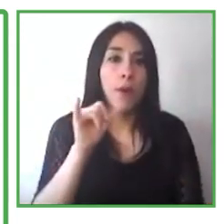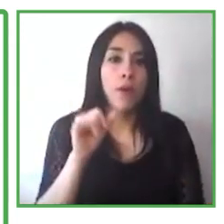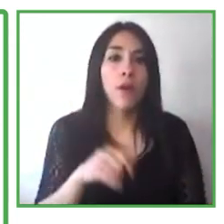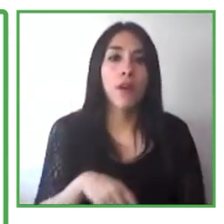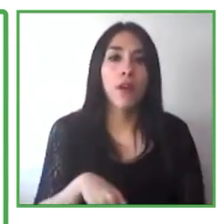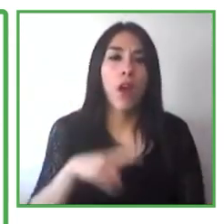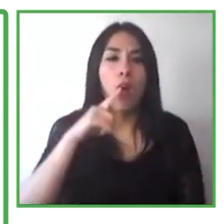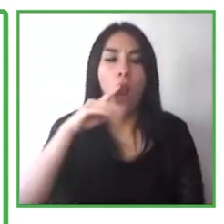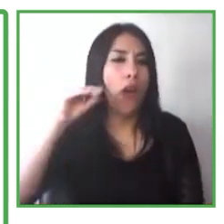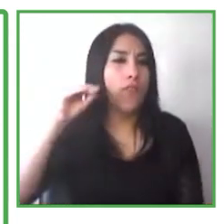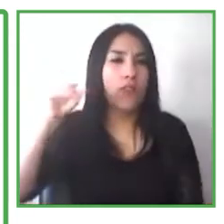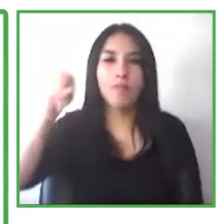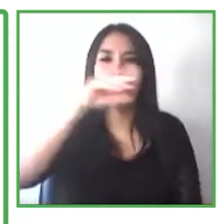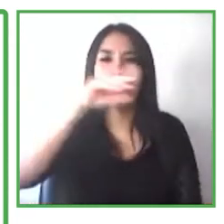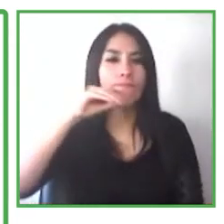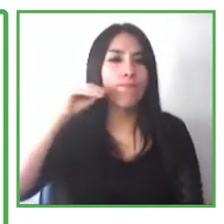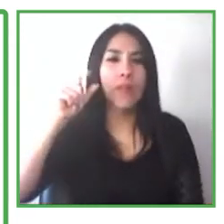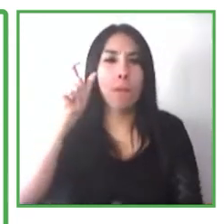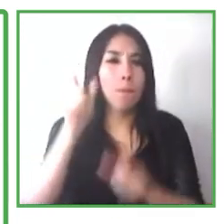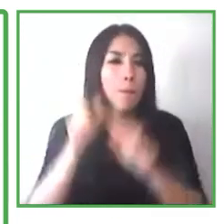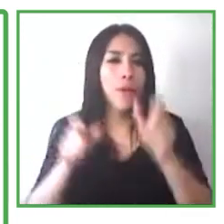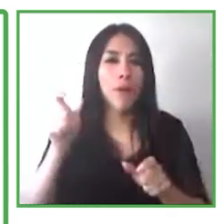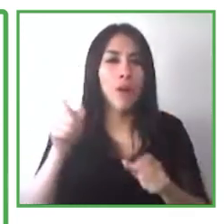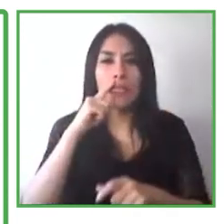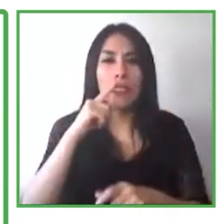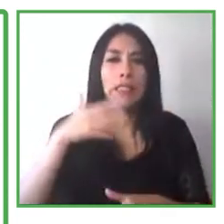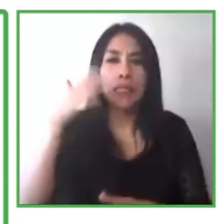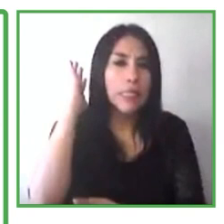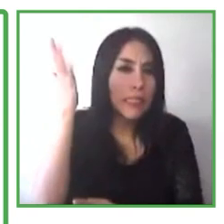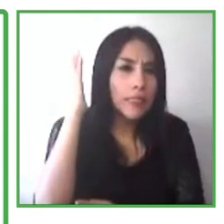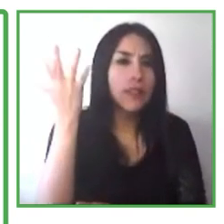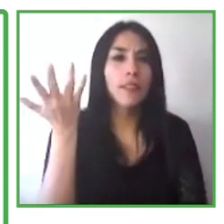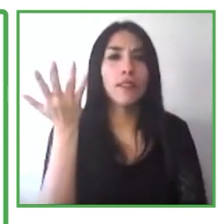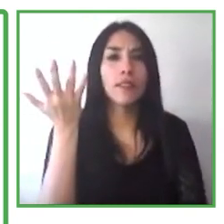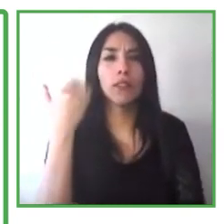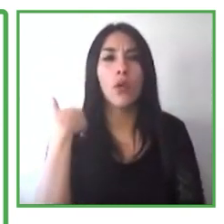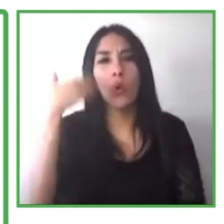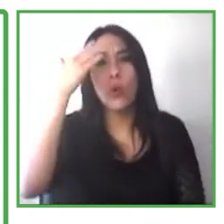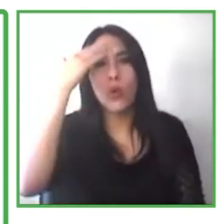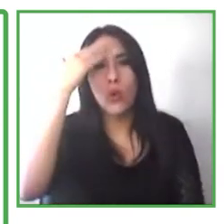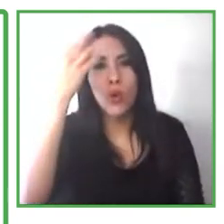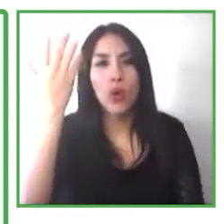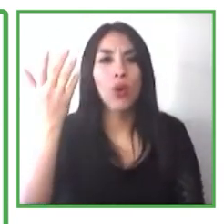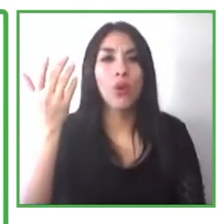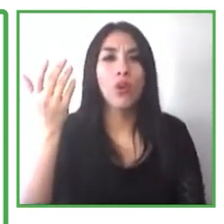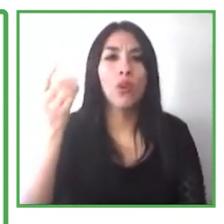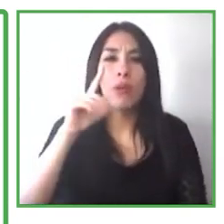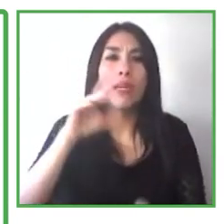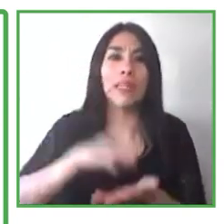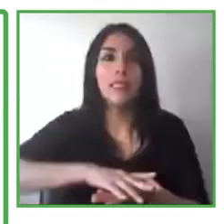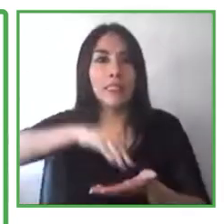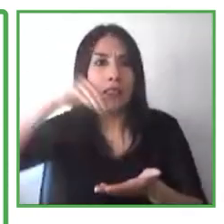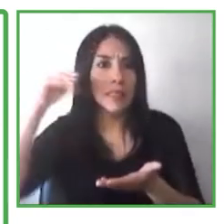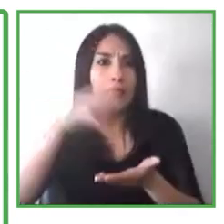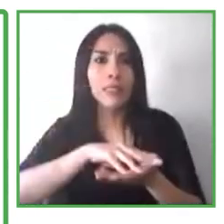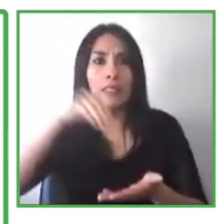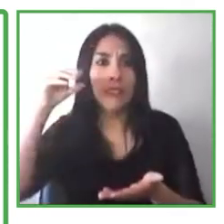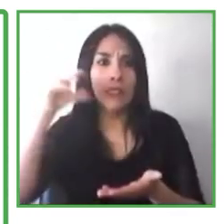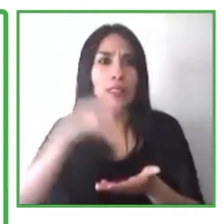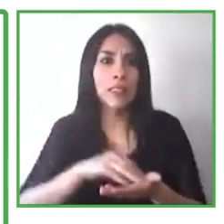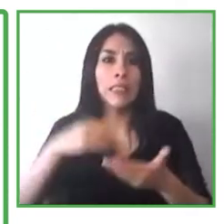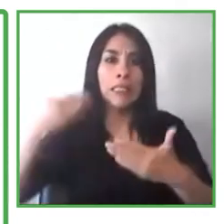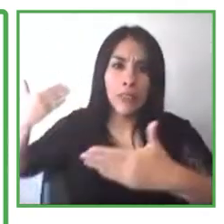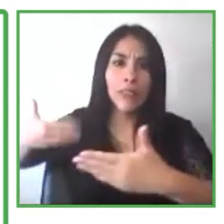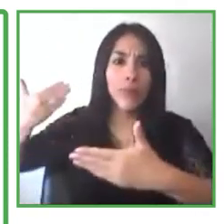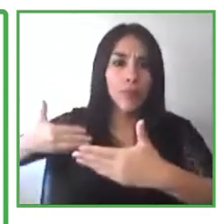candidatos acá, personas que tienen vasta experiencia en el sector de tecnología, la información, activando